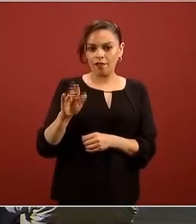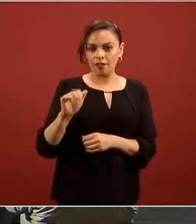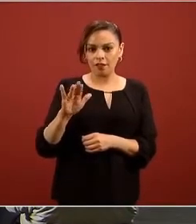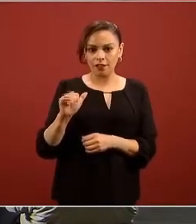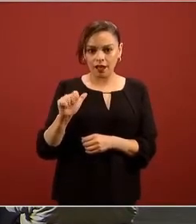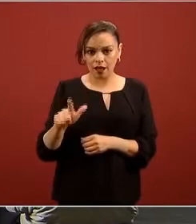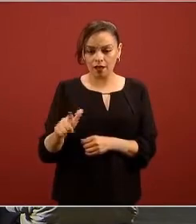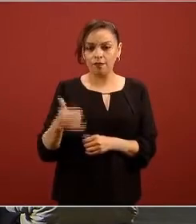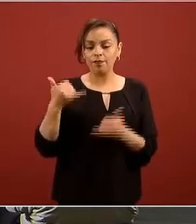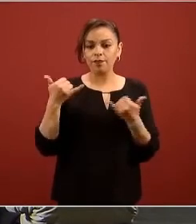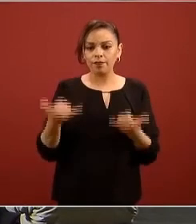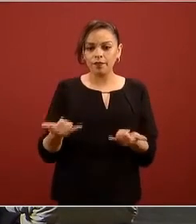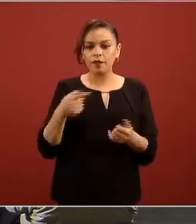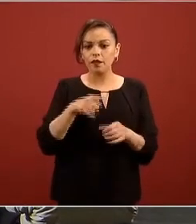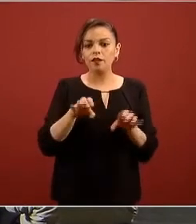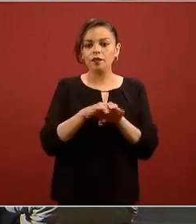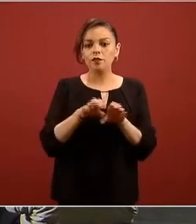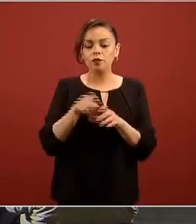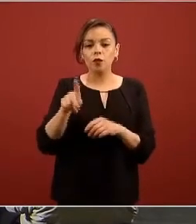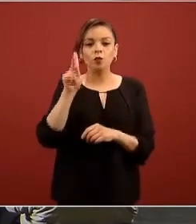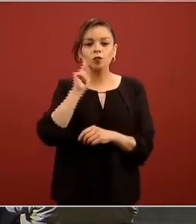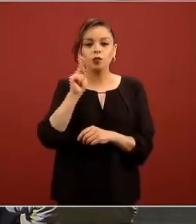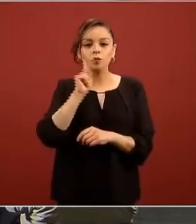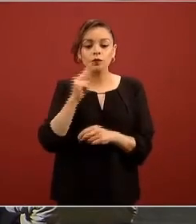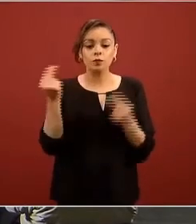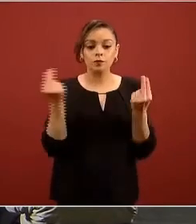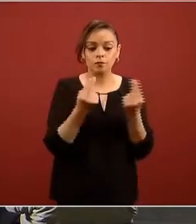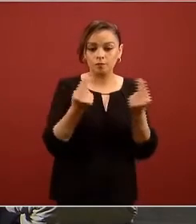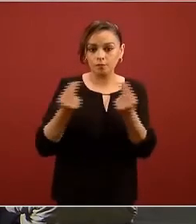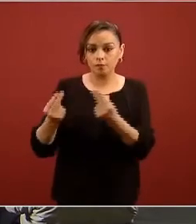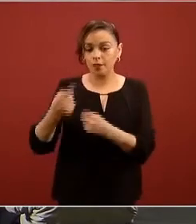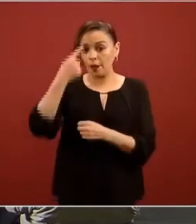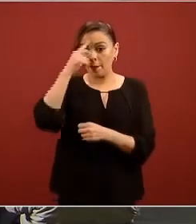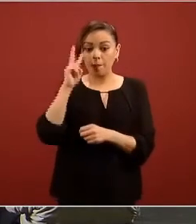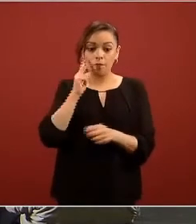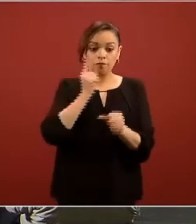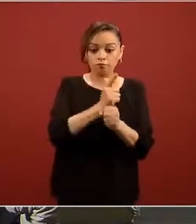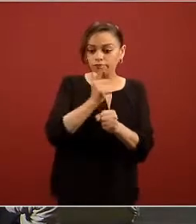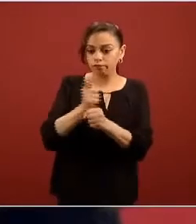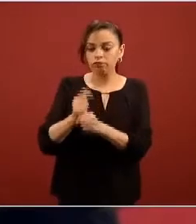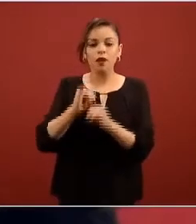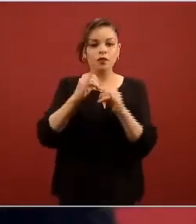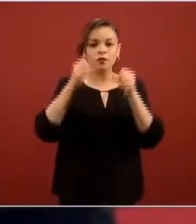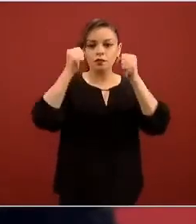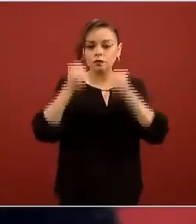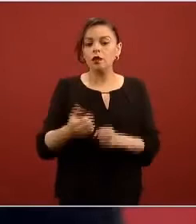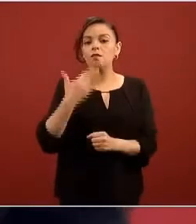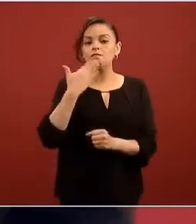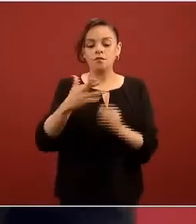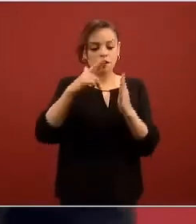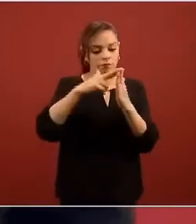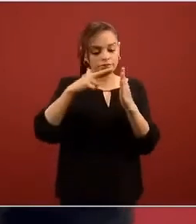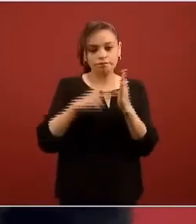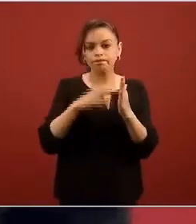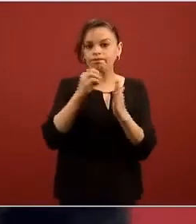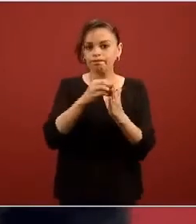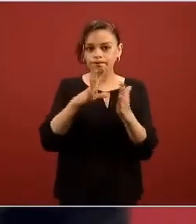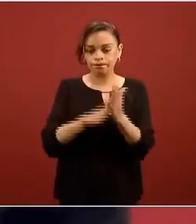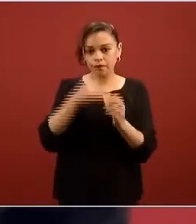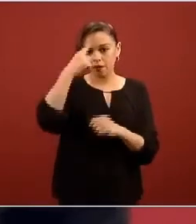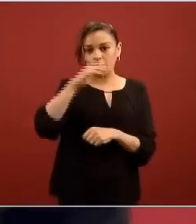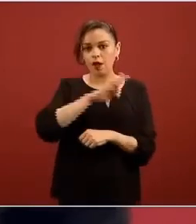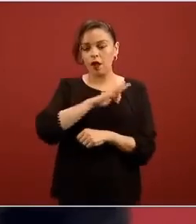para estar seguros que cumple con los requerimientos y lograr la certificación de